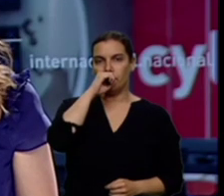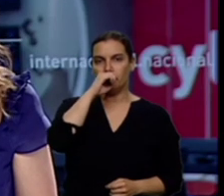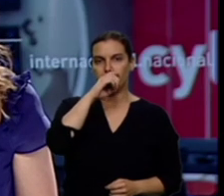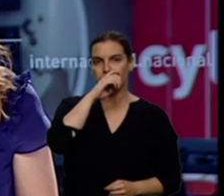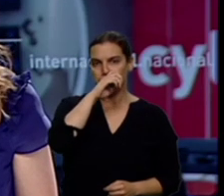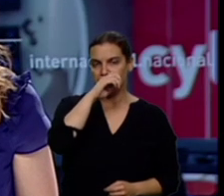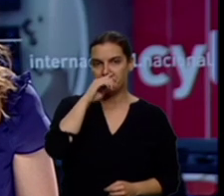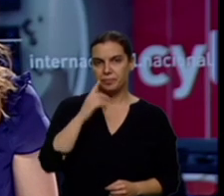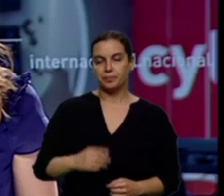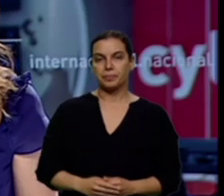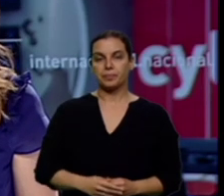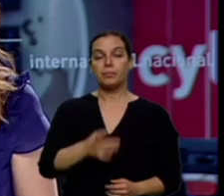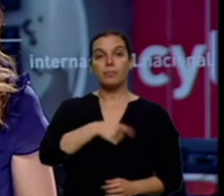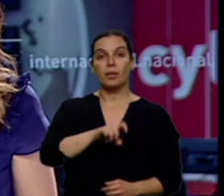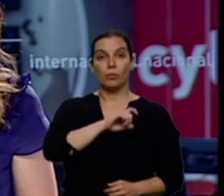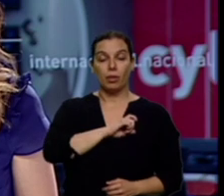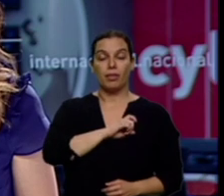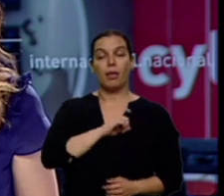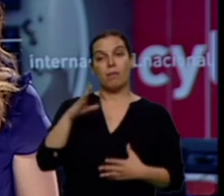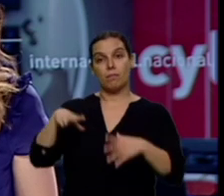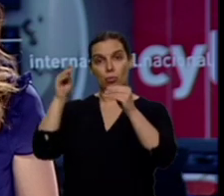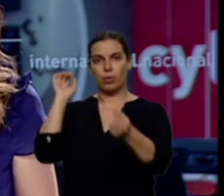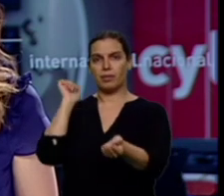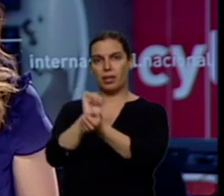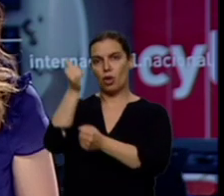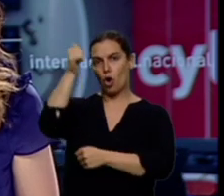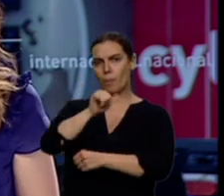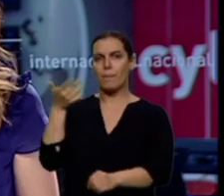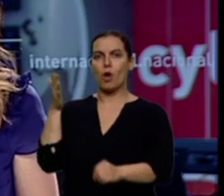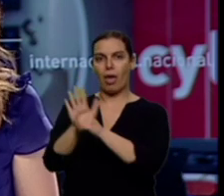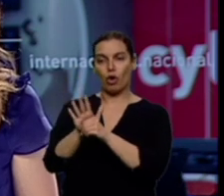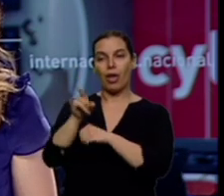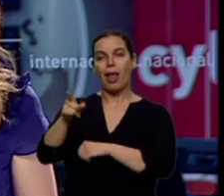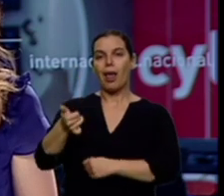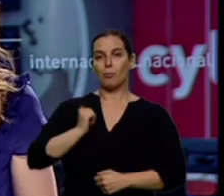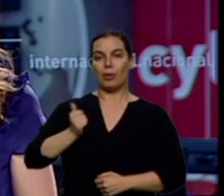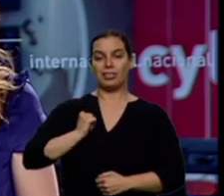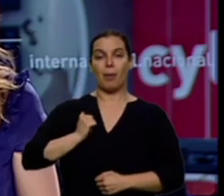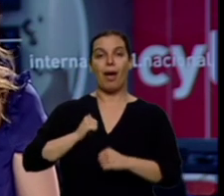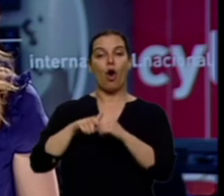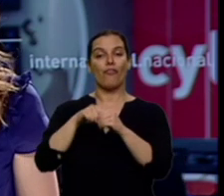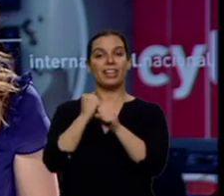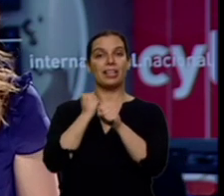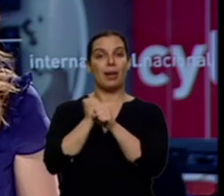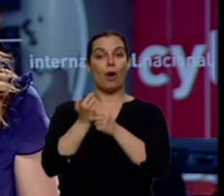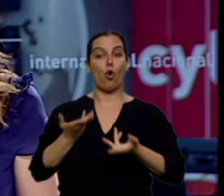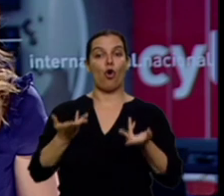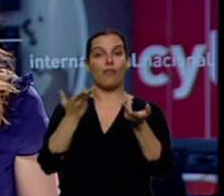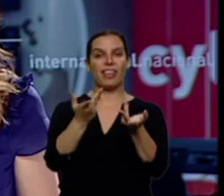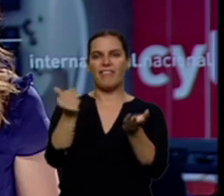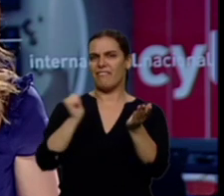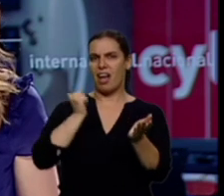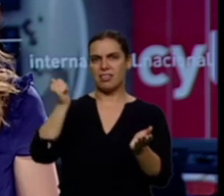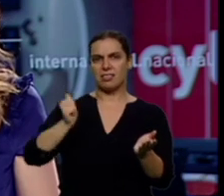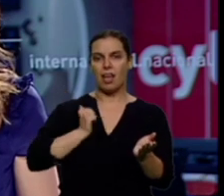La policía ha detenido en Burgos a un violador que se servía de falsas ofertas de trabajo para traer a sus víctimas. De momento está confirmada una,